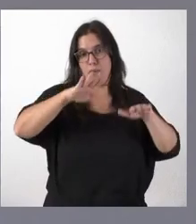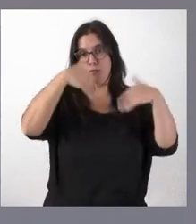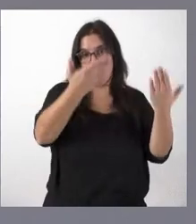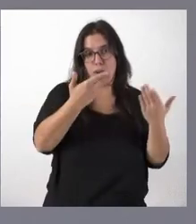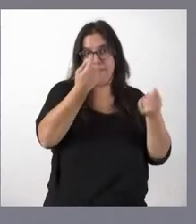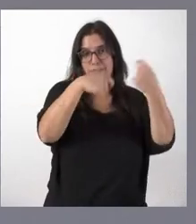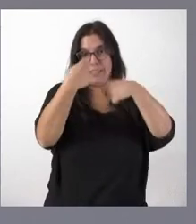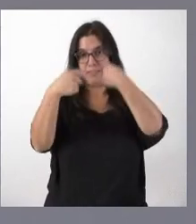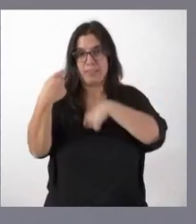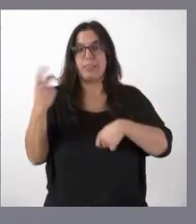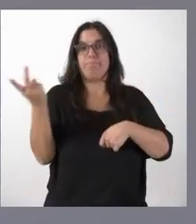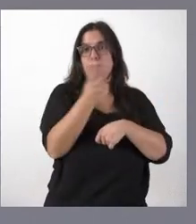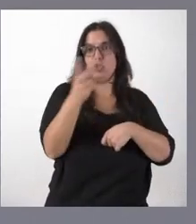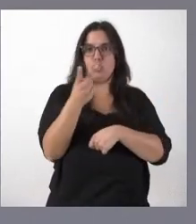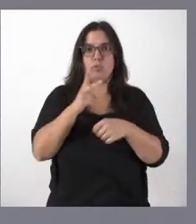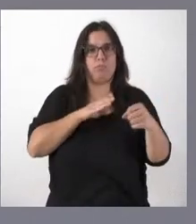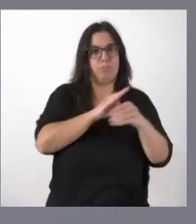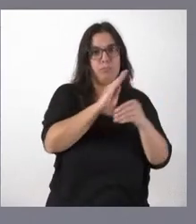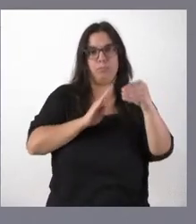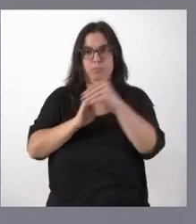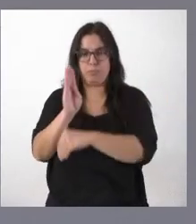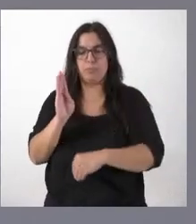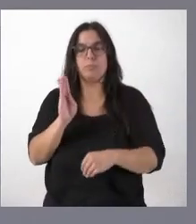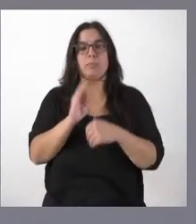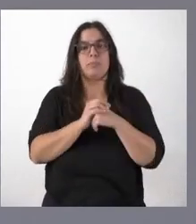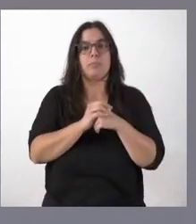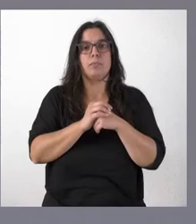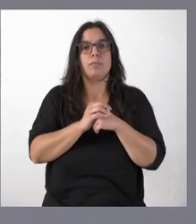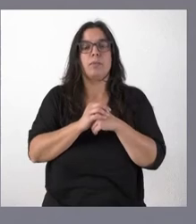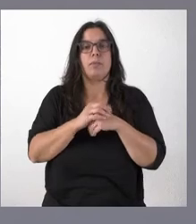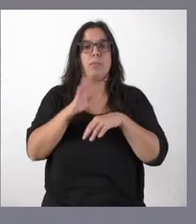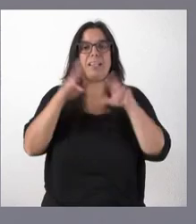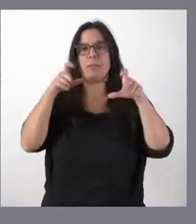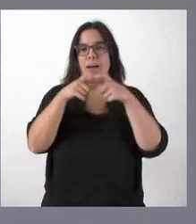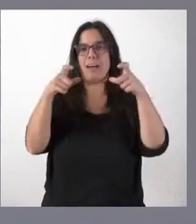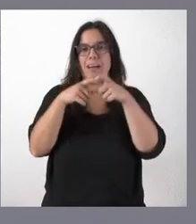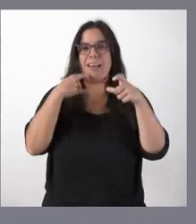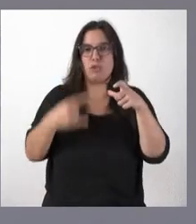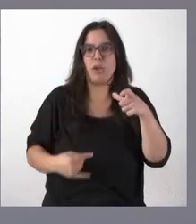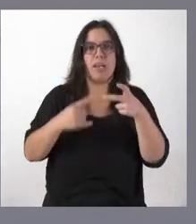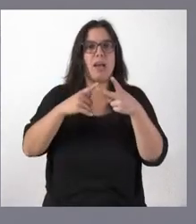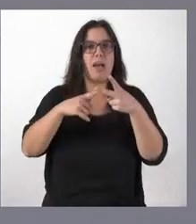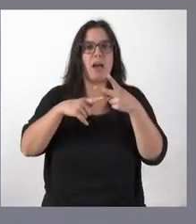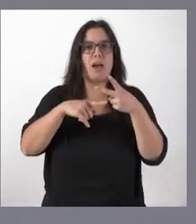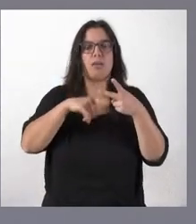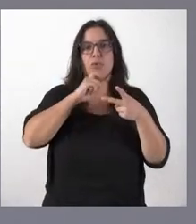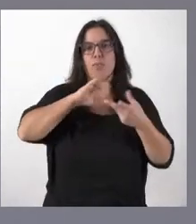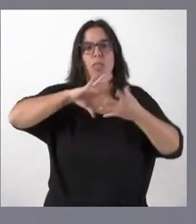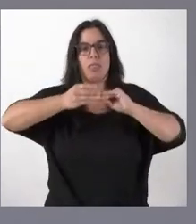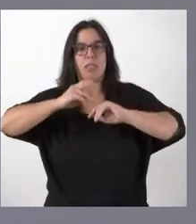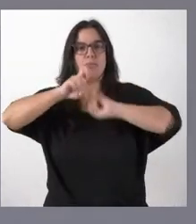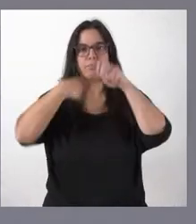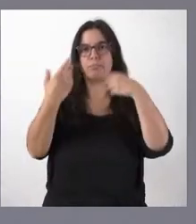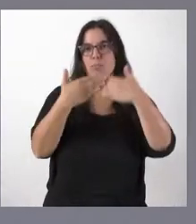se vende en las oficinas de farmacia bajo receta y, por tanto, todo lo que supone la receta electrónica y el desarrollo de la misma, la modernización y